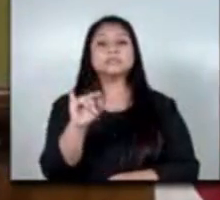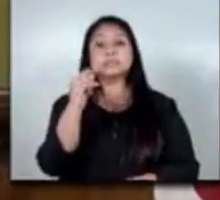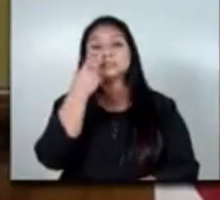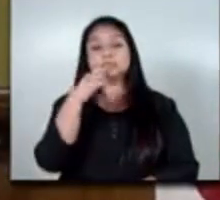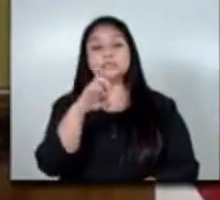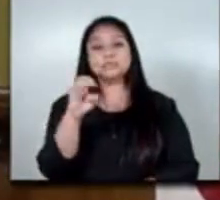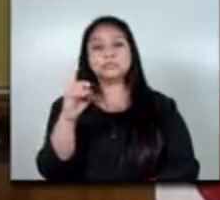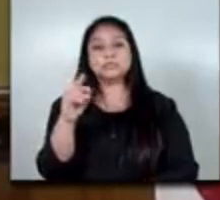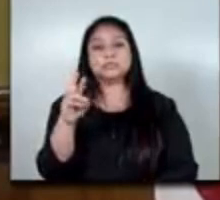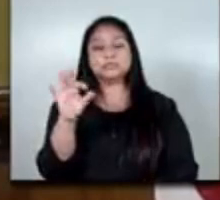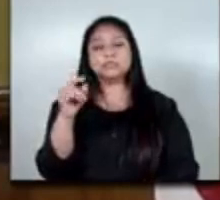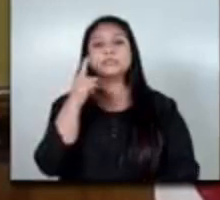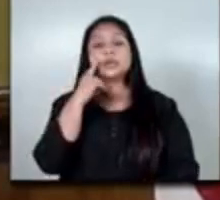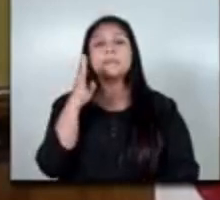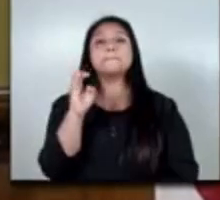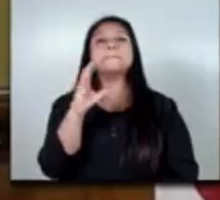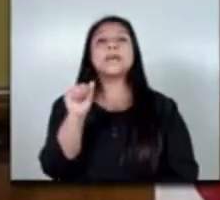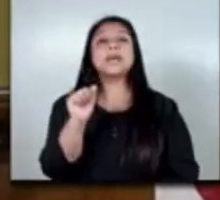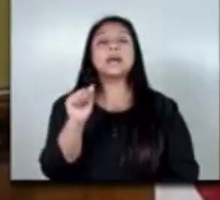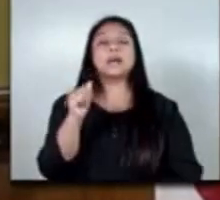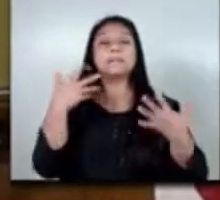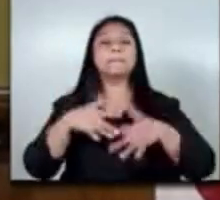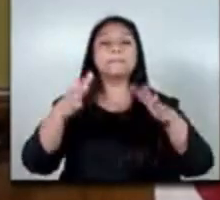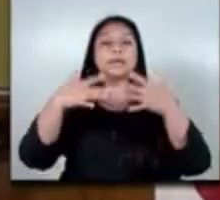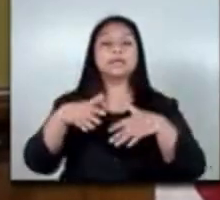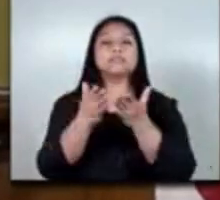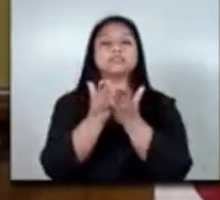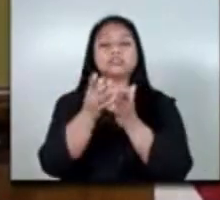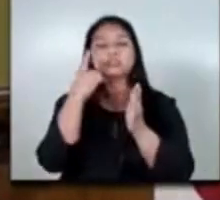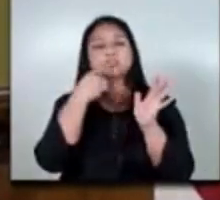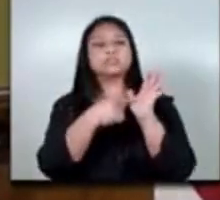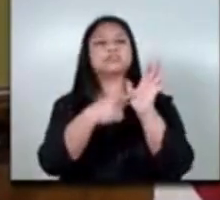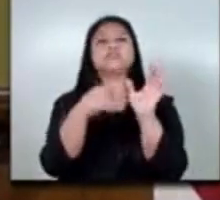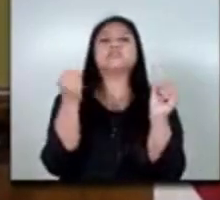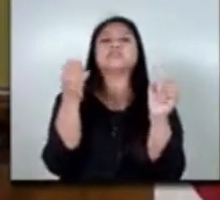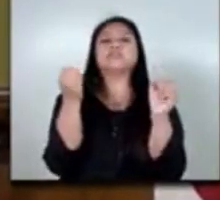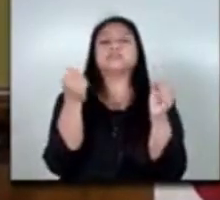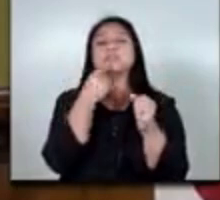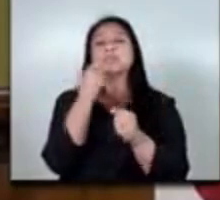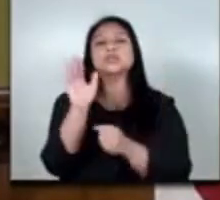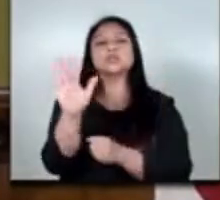becado marino mercante para que nos brinde su testimonio en esta presentación